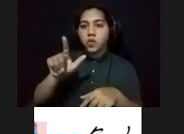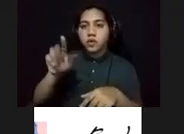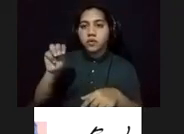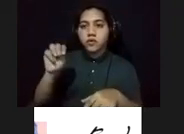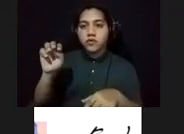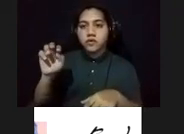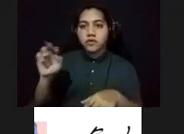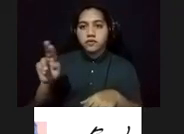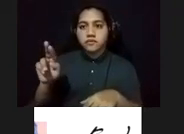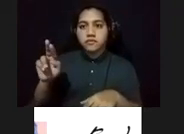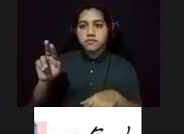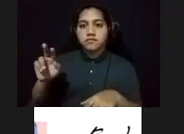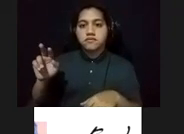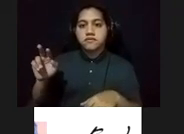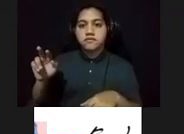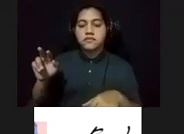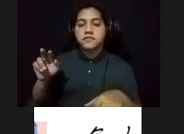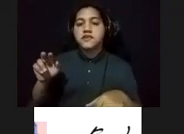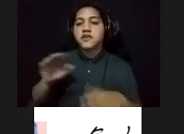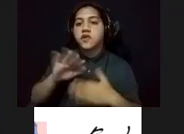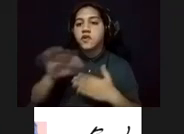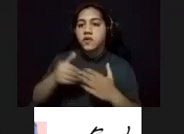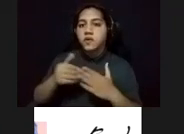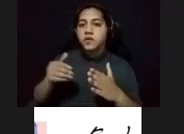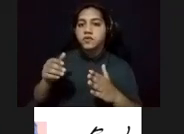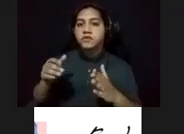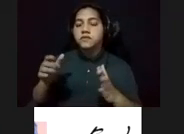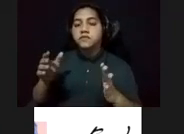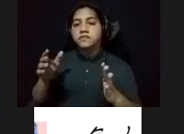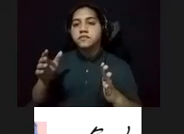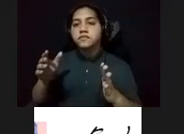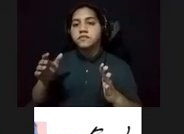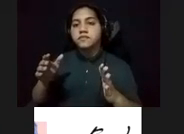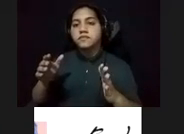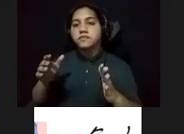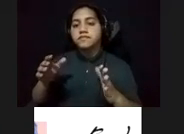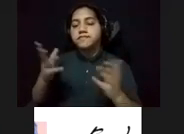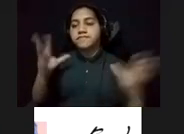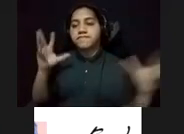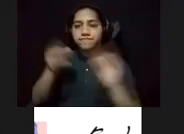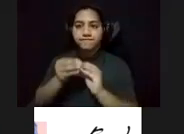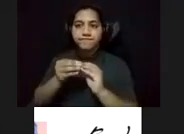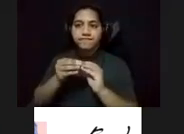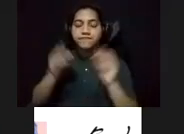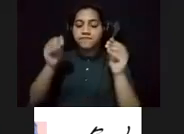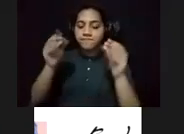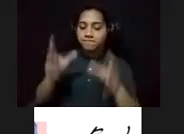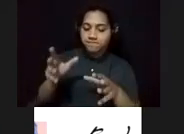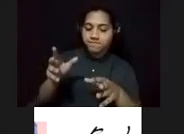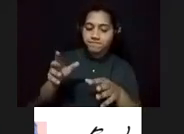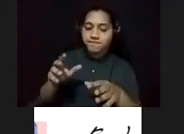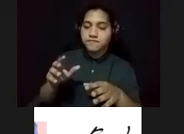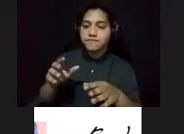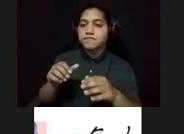partir del siglo XX. En síntesis, el maestro no se aparta